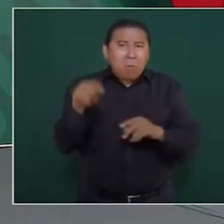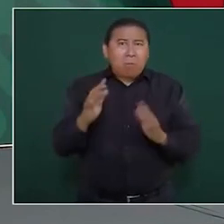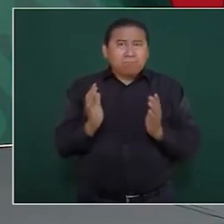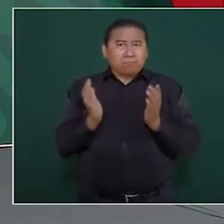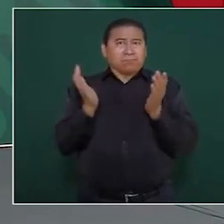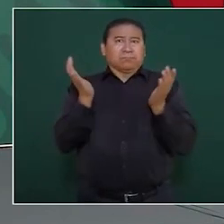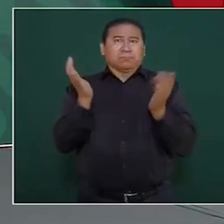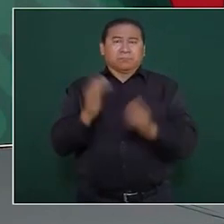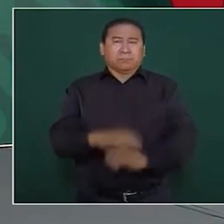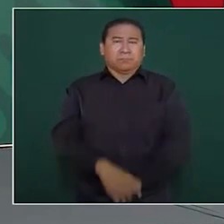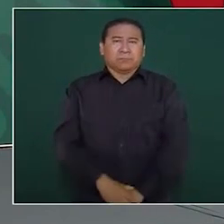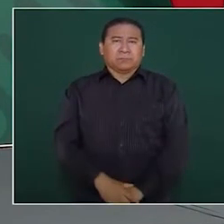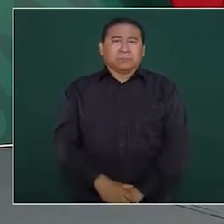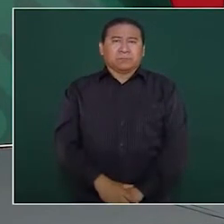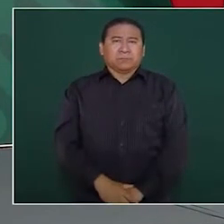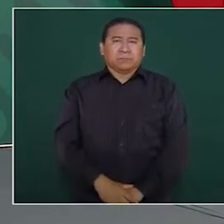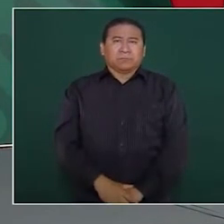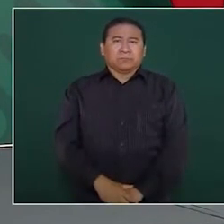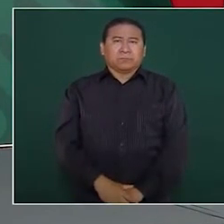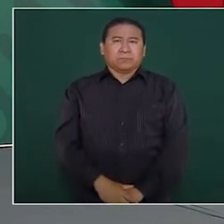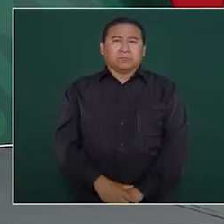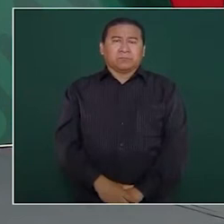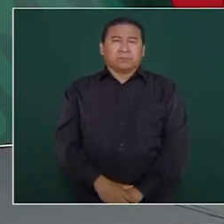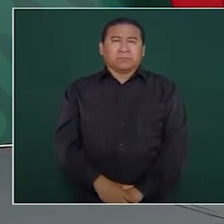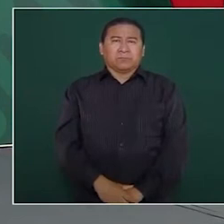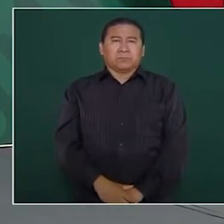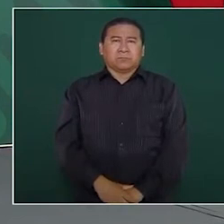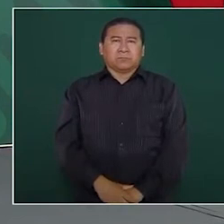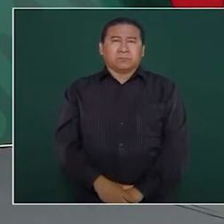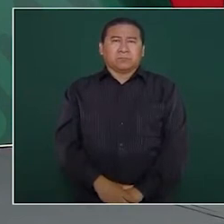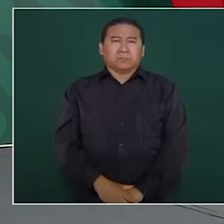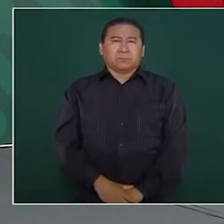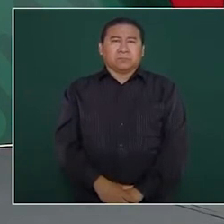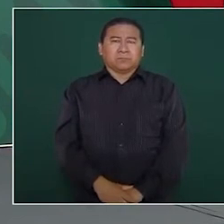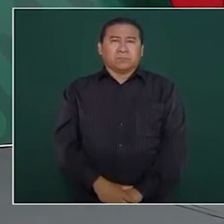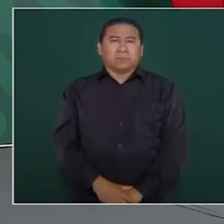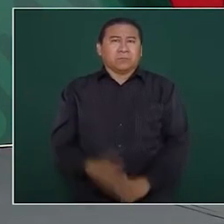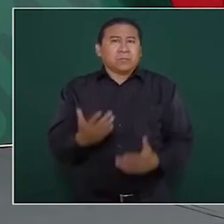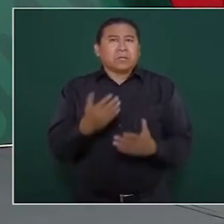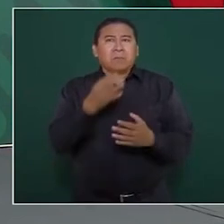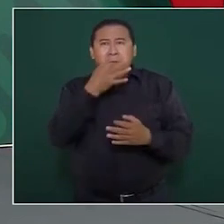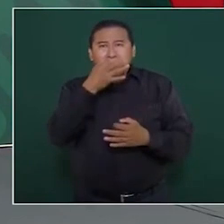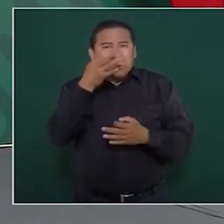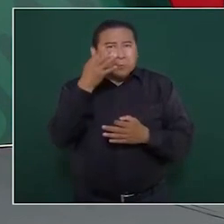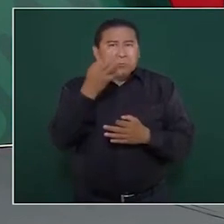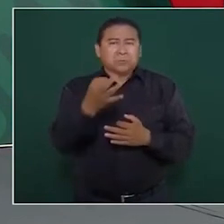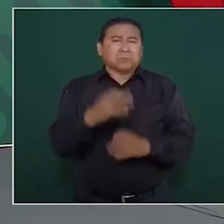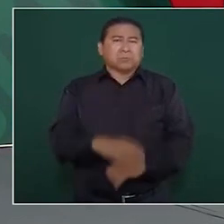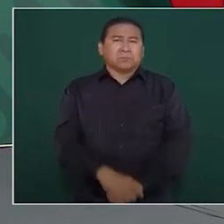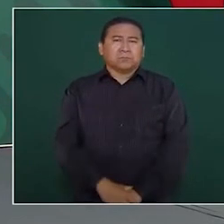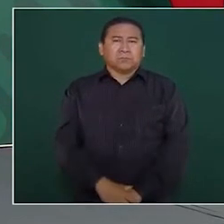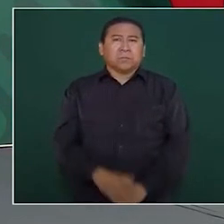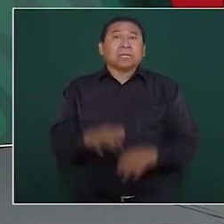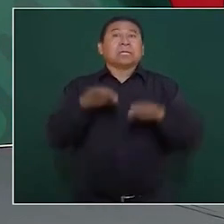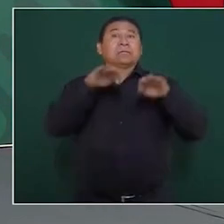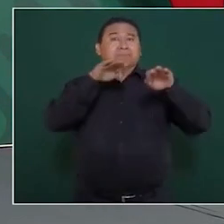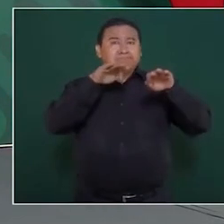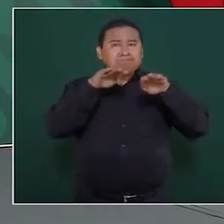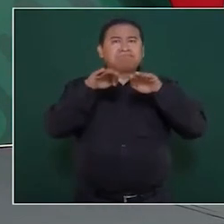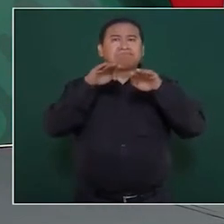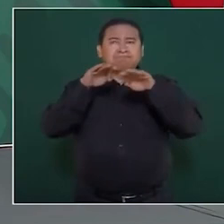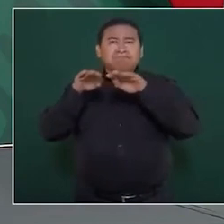pues les puedo decir que estamos trabajando